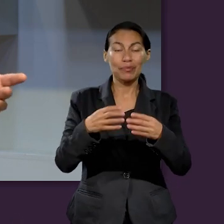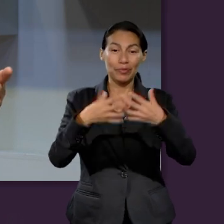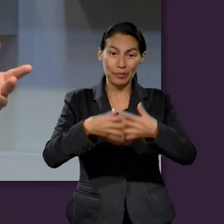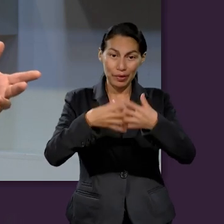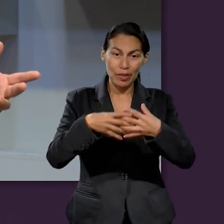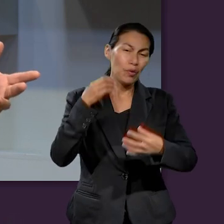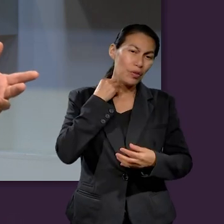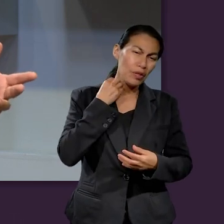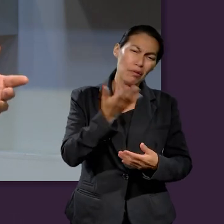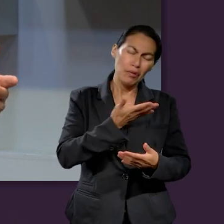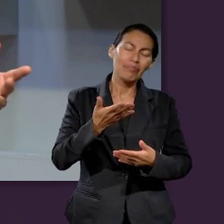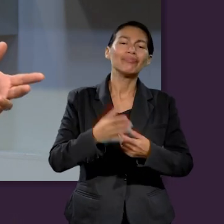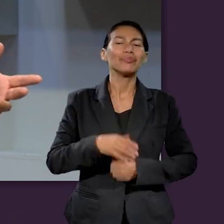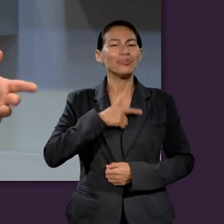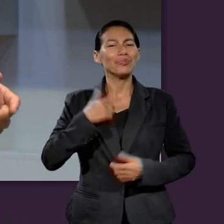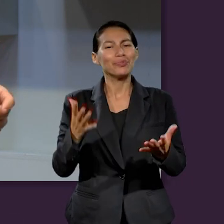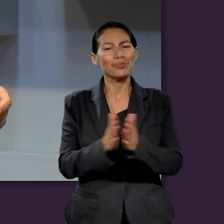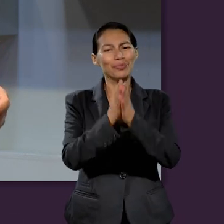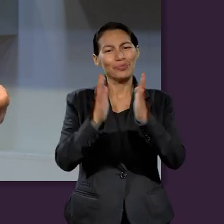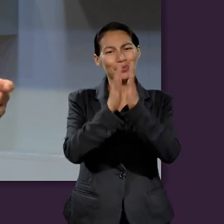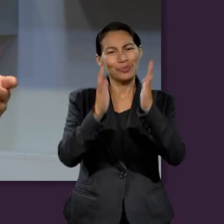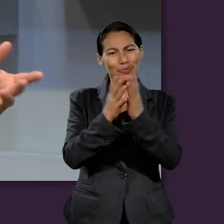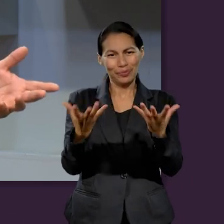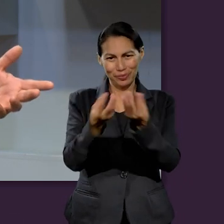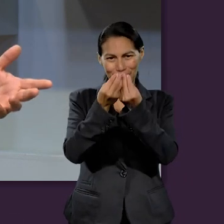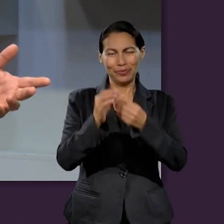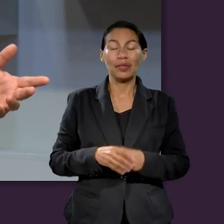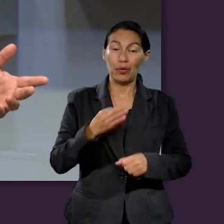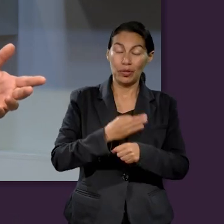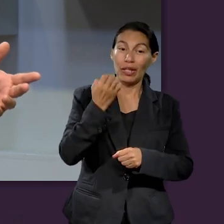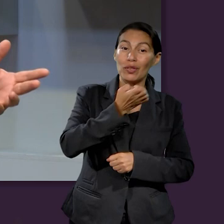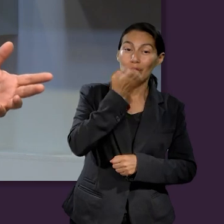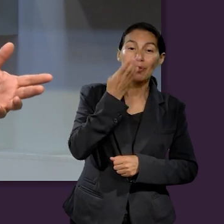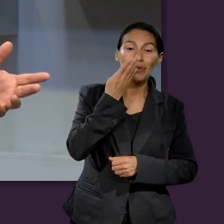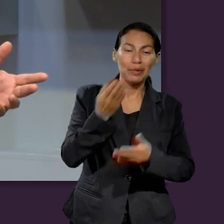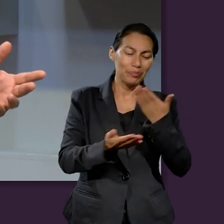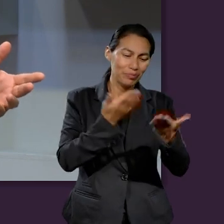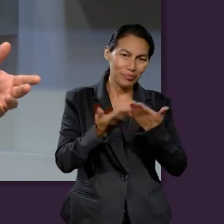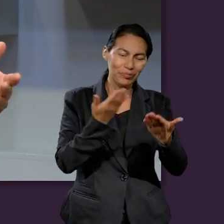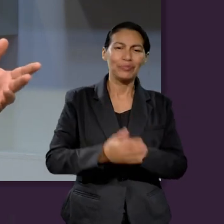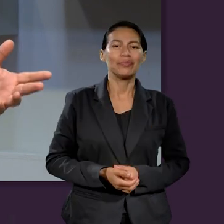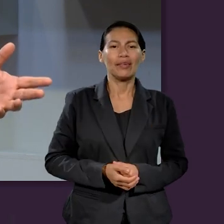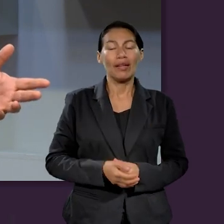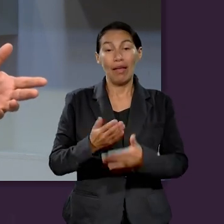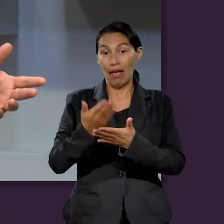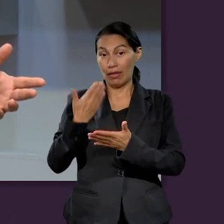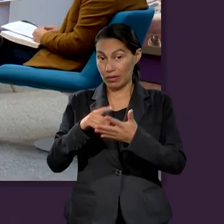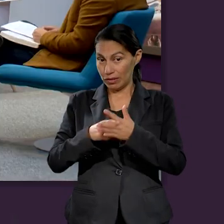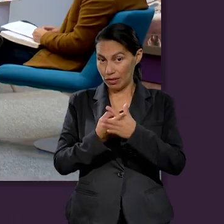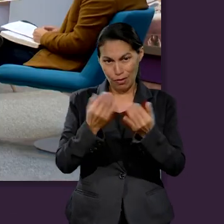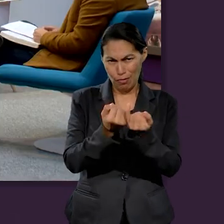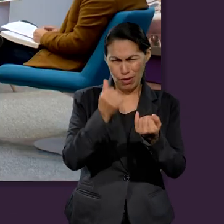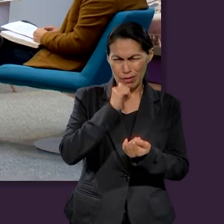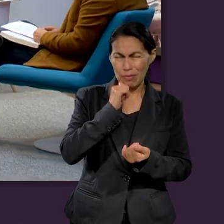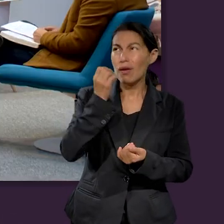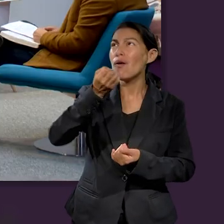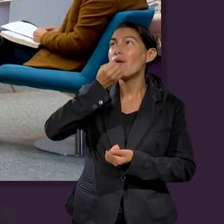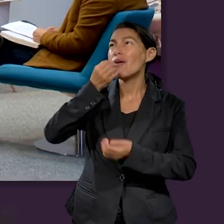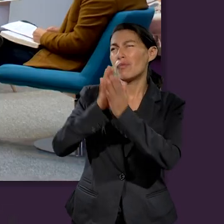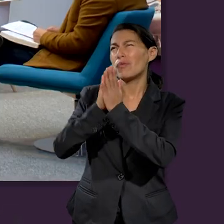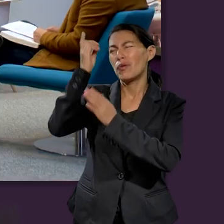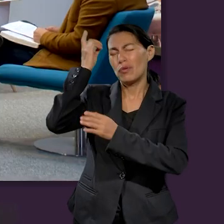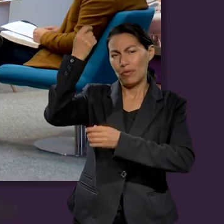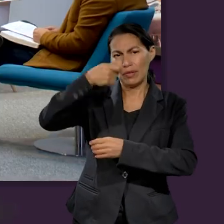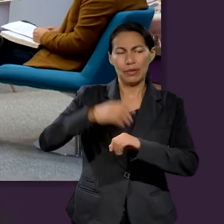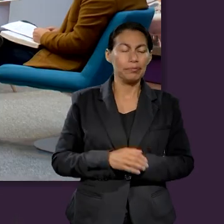participar en este estudio de la Biblia. Pero antes de iniciar, como siempre lo hacemos, queremos pedir la bendición de Dios. Brenda, ¿quisieras por